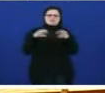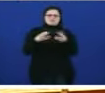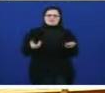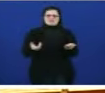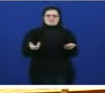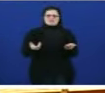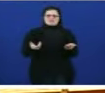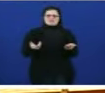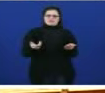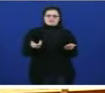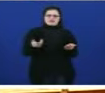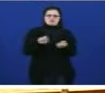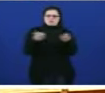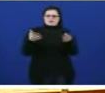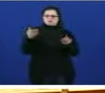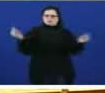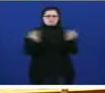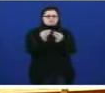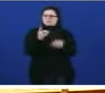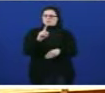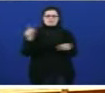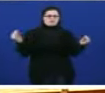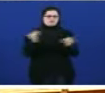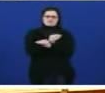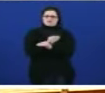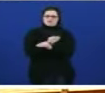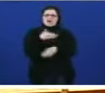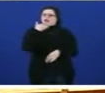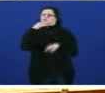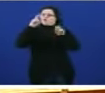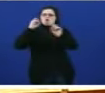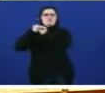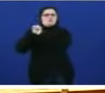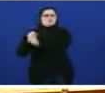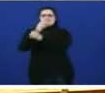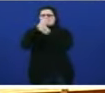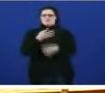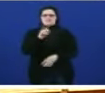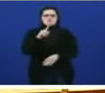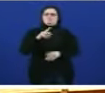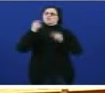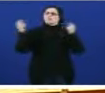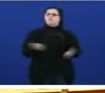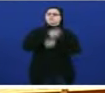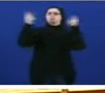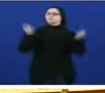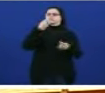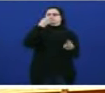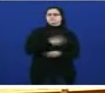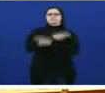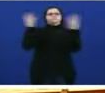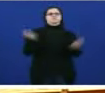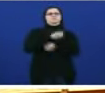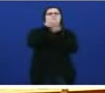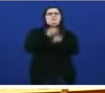cifras non casan, señor Fijo. Algo non vai ben en materia de dependencia. Hai moita propaganda e moi pouca información. E, por